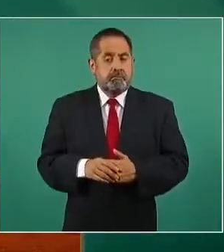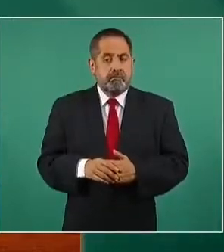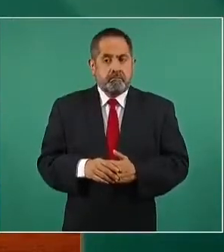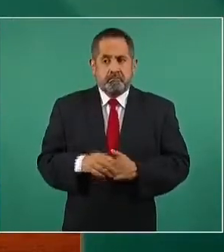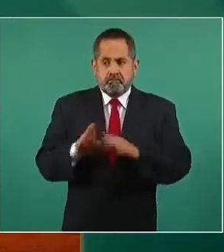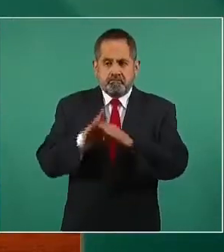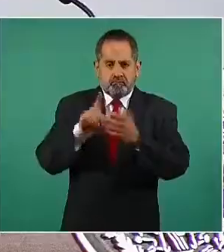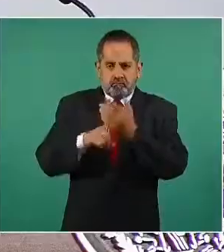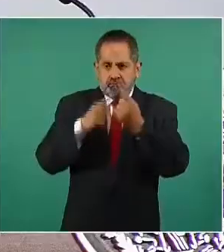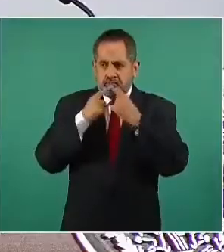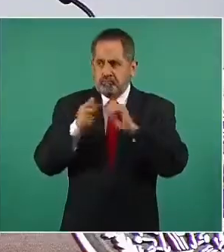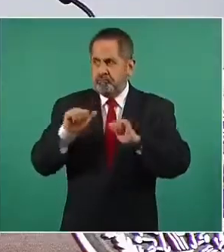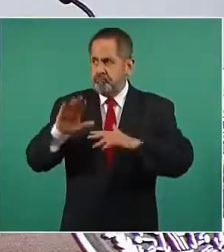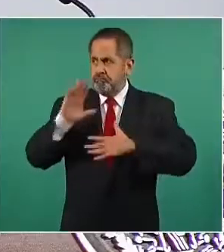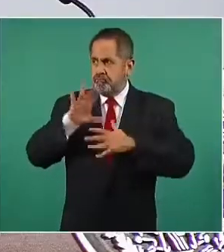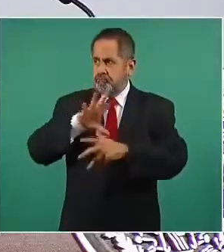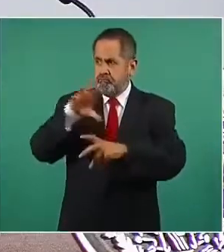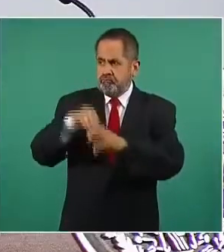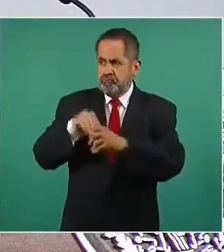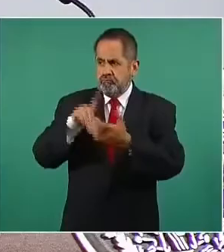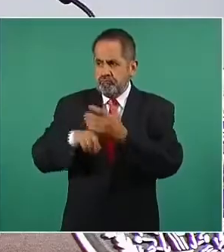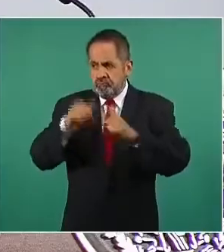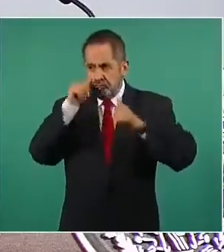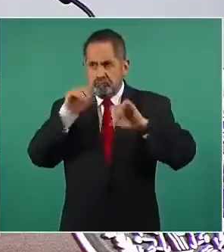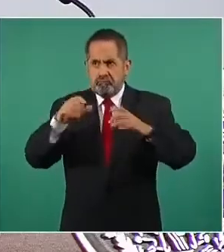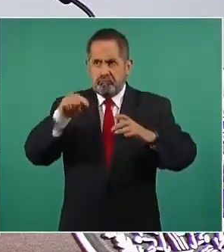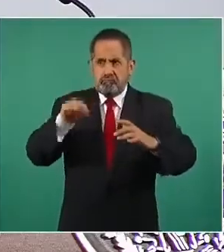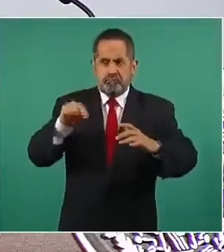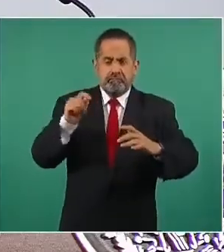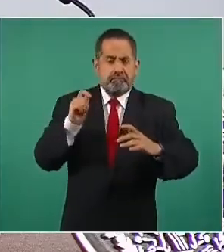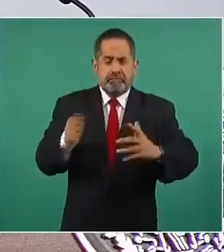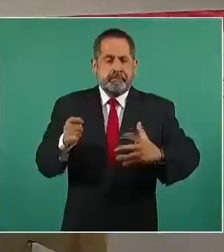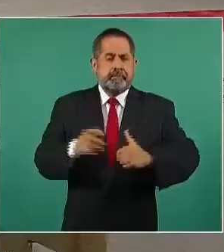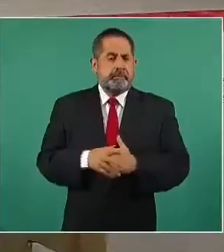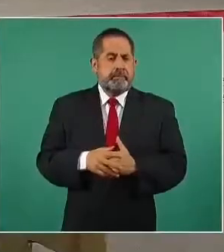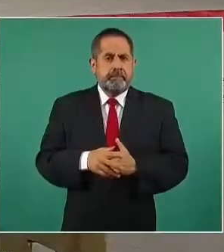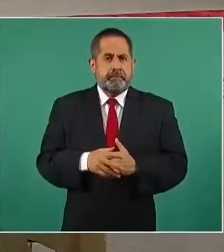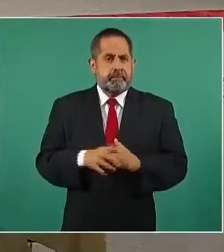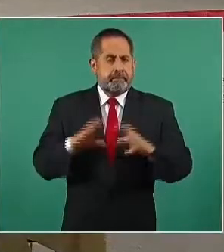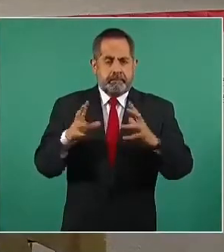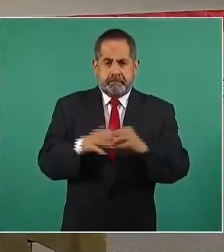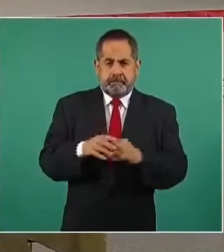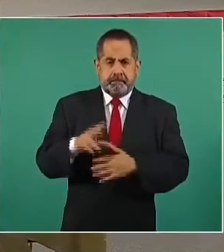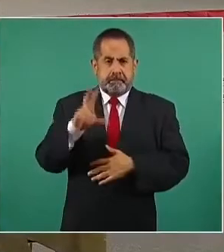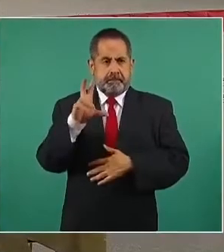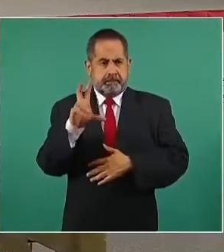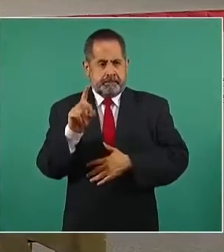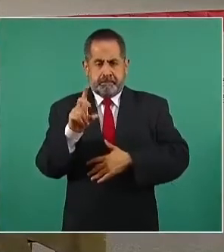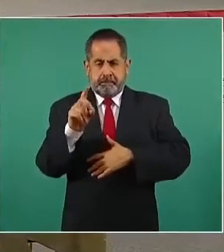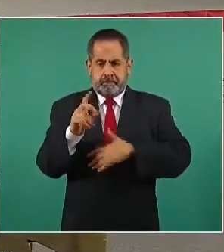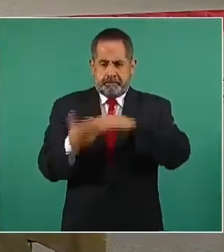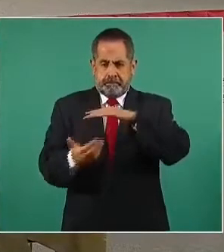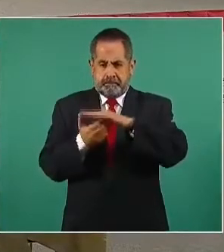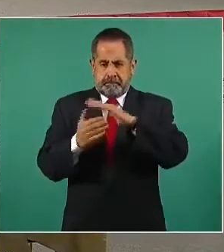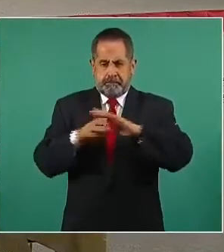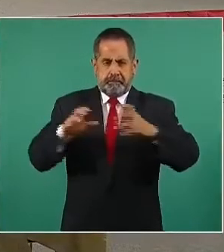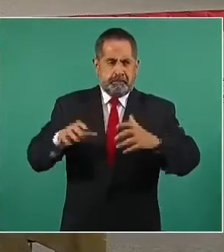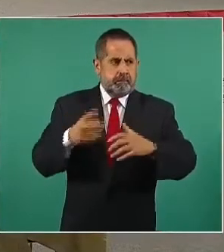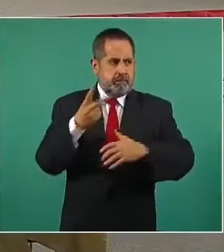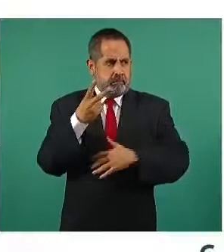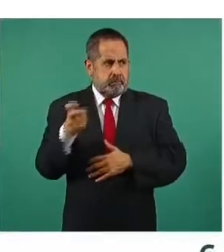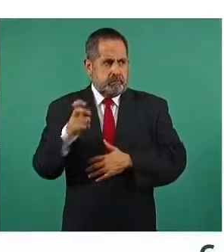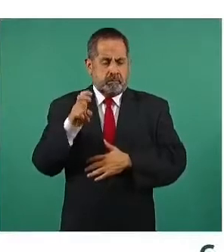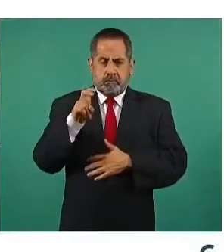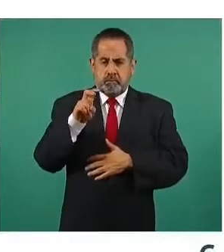a los compromisos que asumimos para atender este delito, 30 mesas estatales y 244